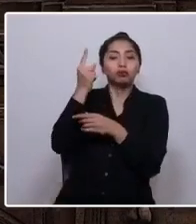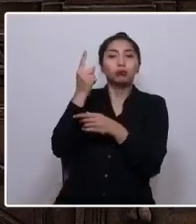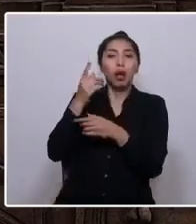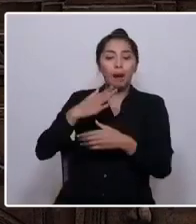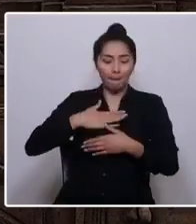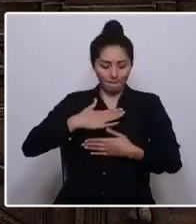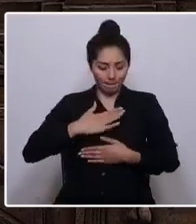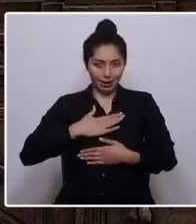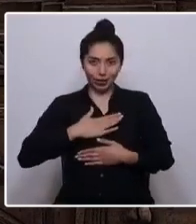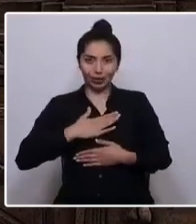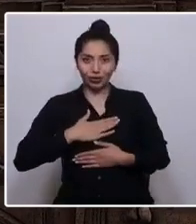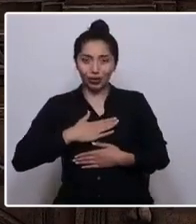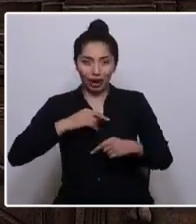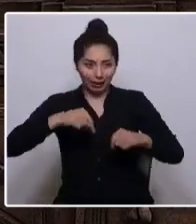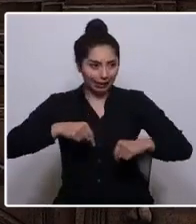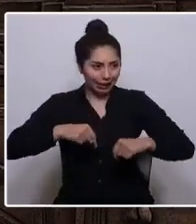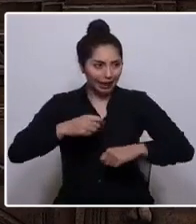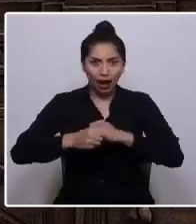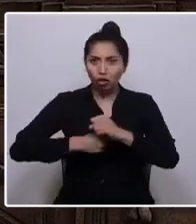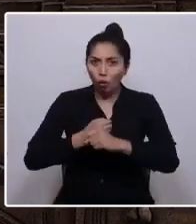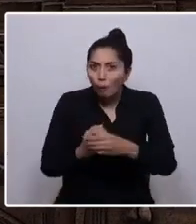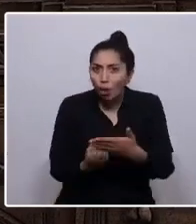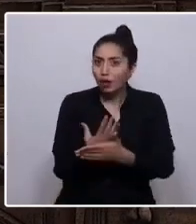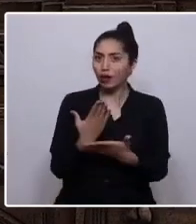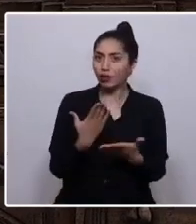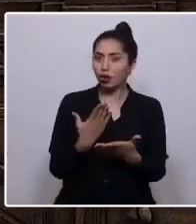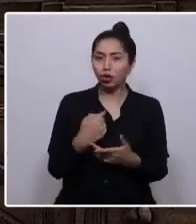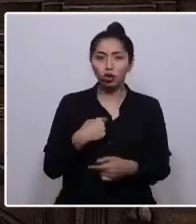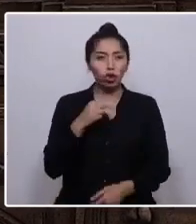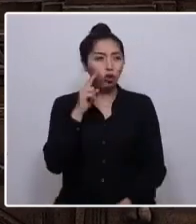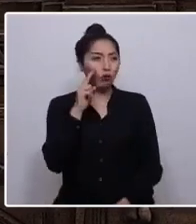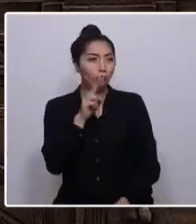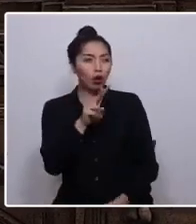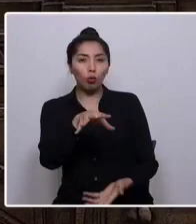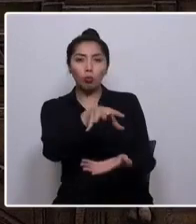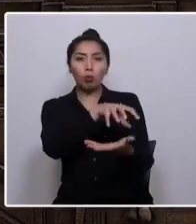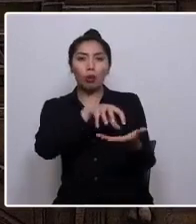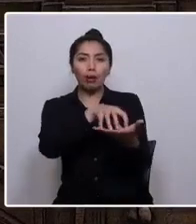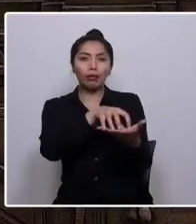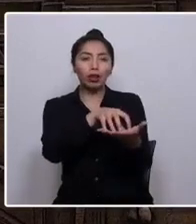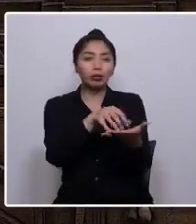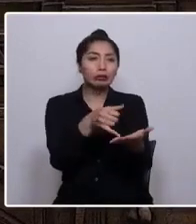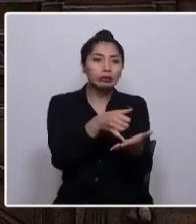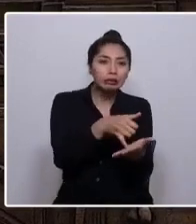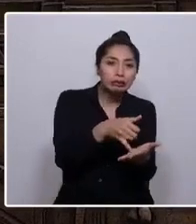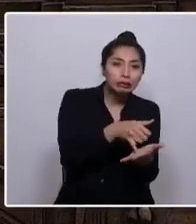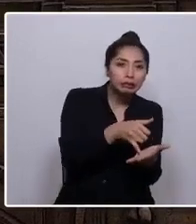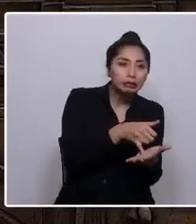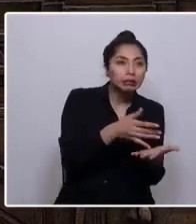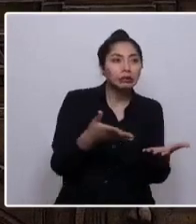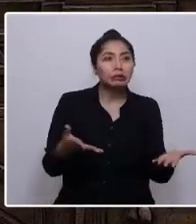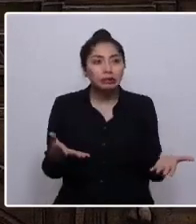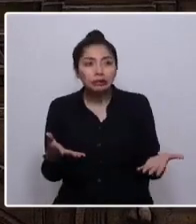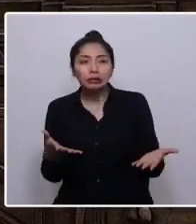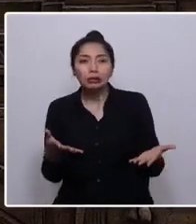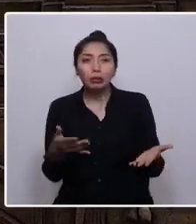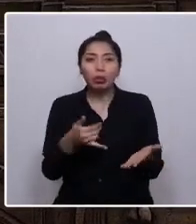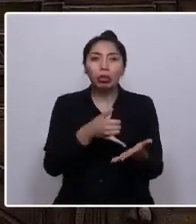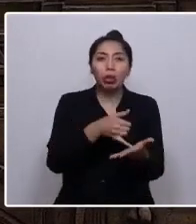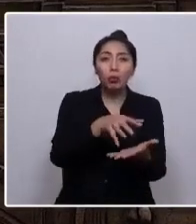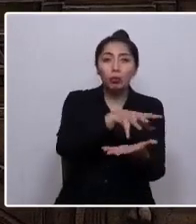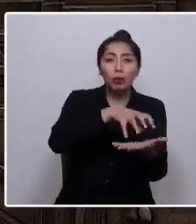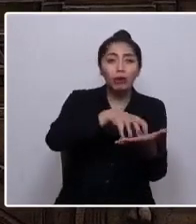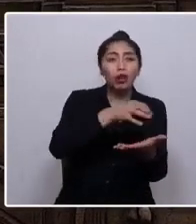corazón en este siglo moderno. Veo que aflojan los cuernos, los toros se quedan sin astas y el pueblo